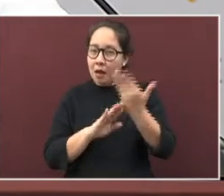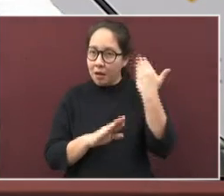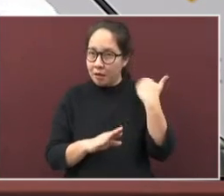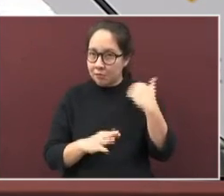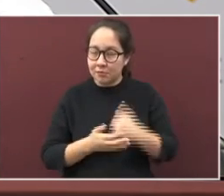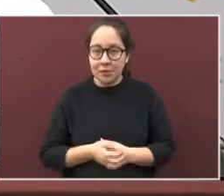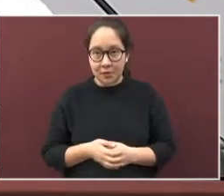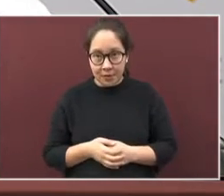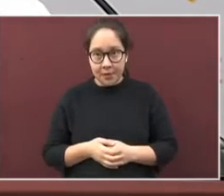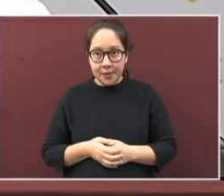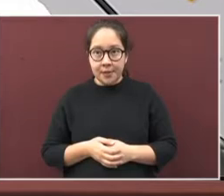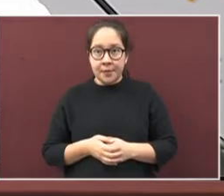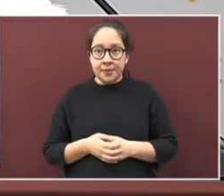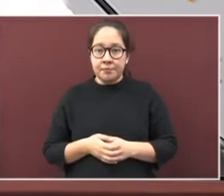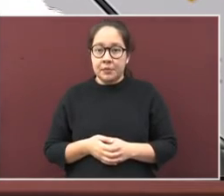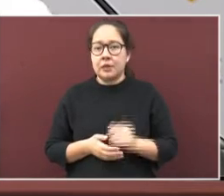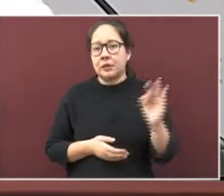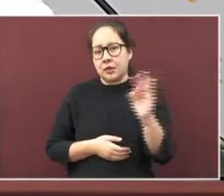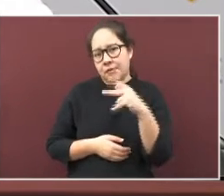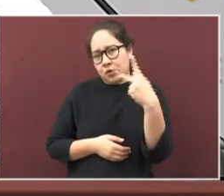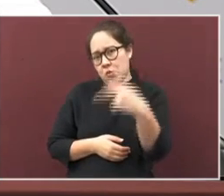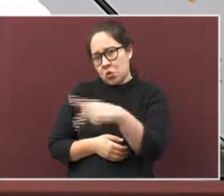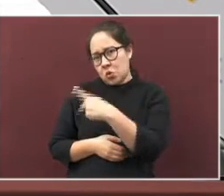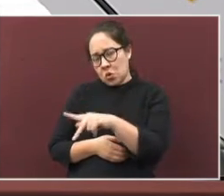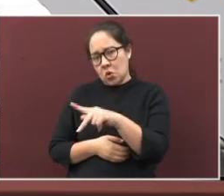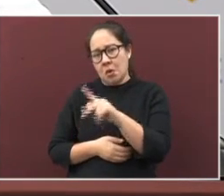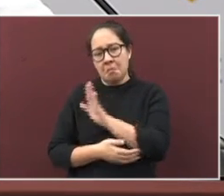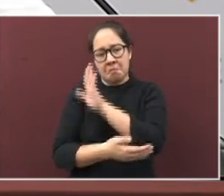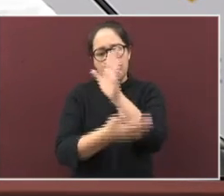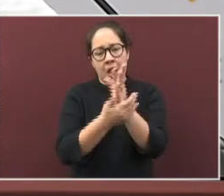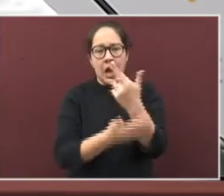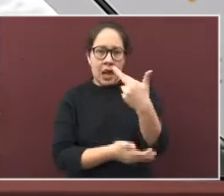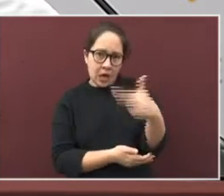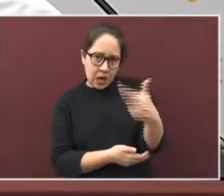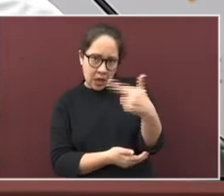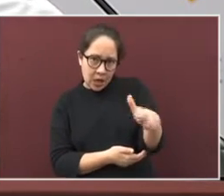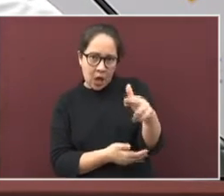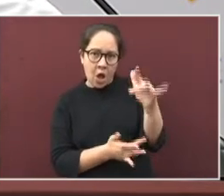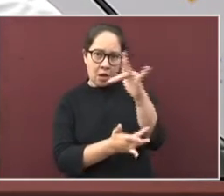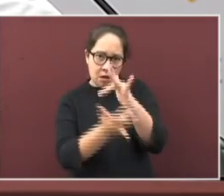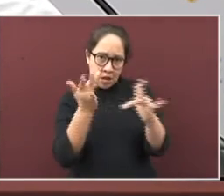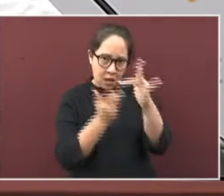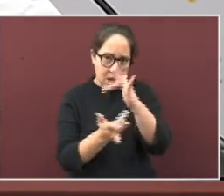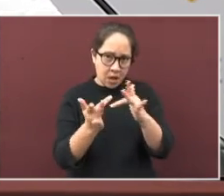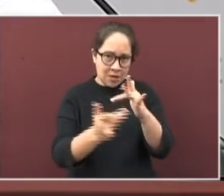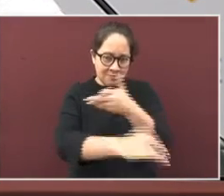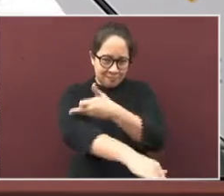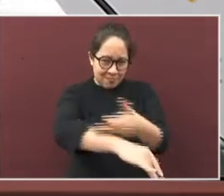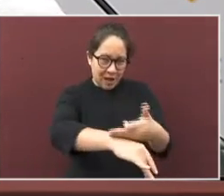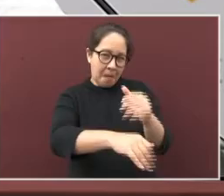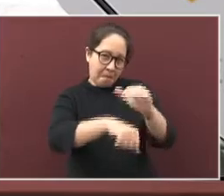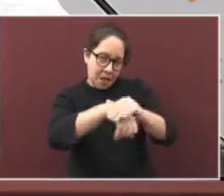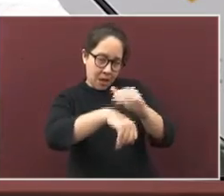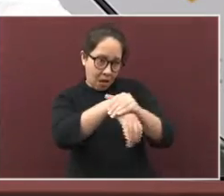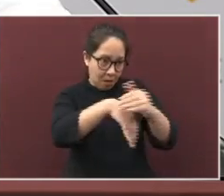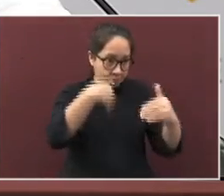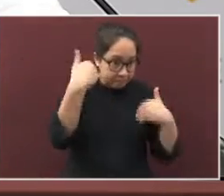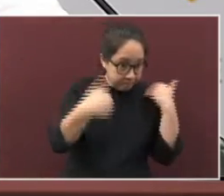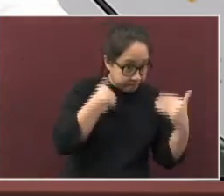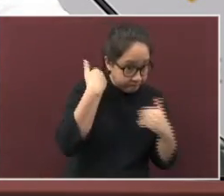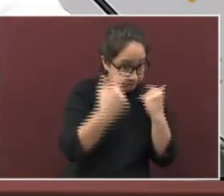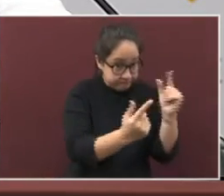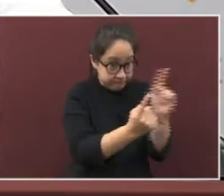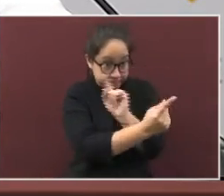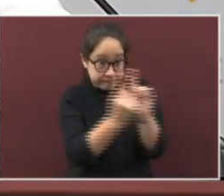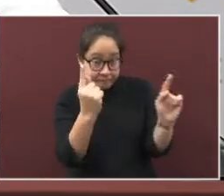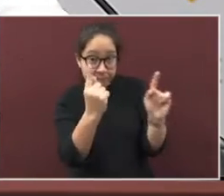Si van a un restaurante o antro a convivir con sus amigos o familia, van a estar rodeados